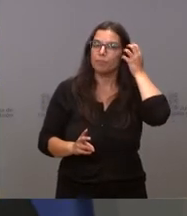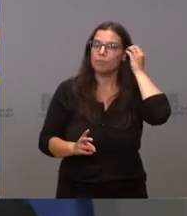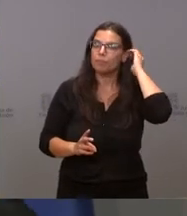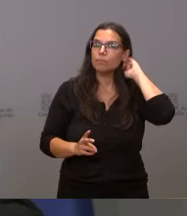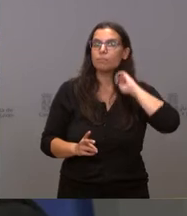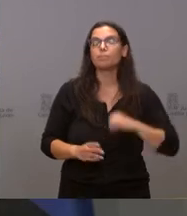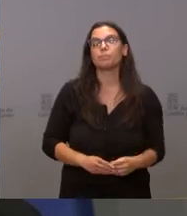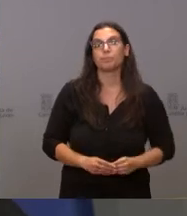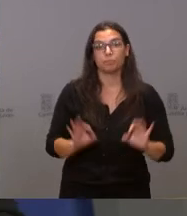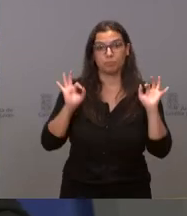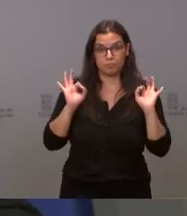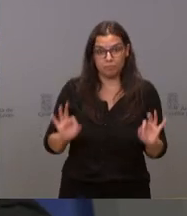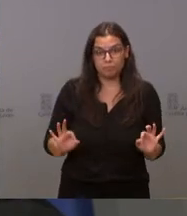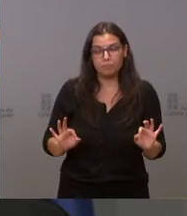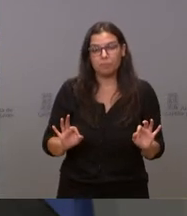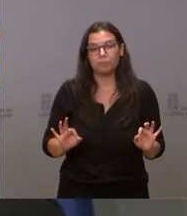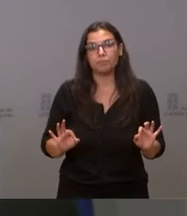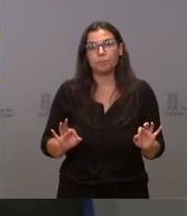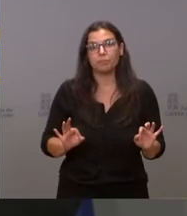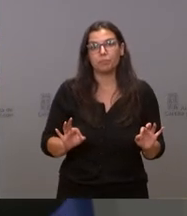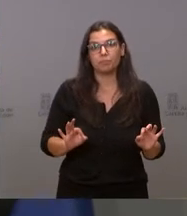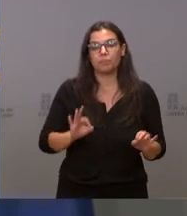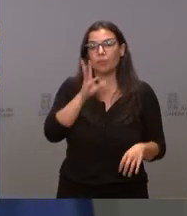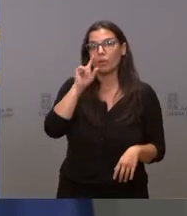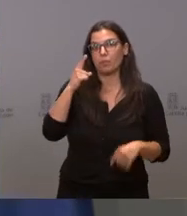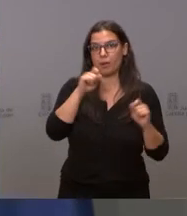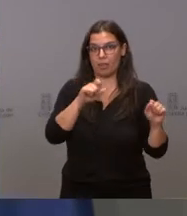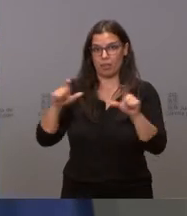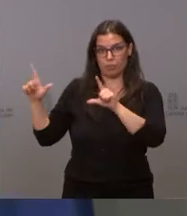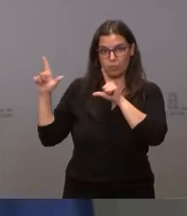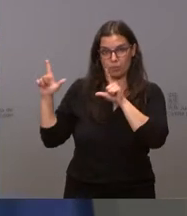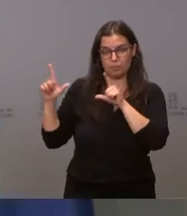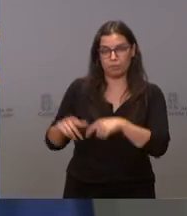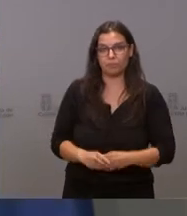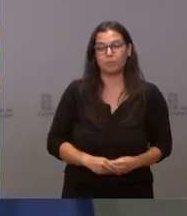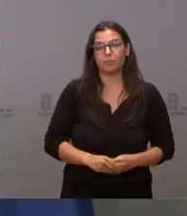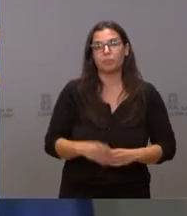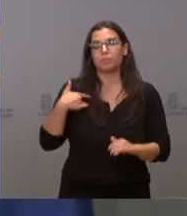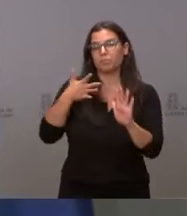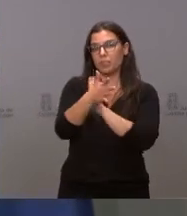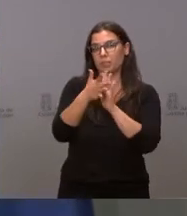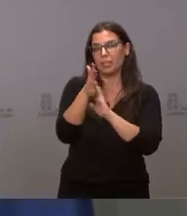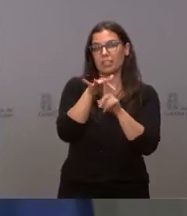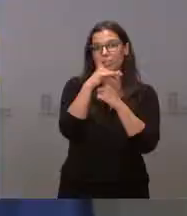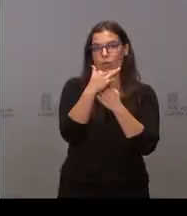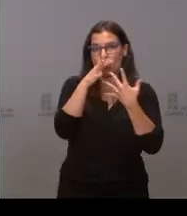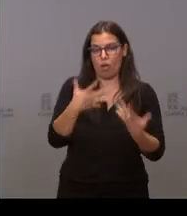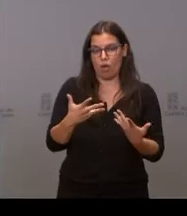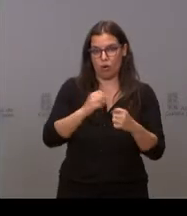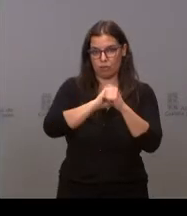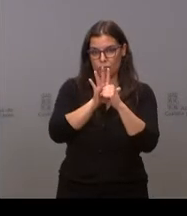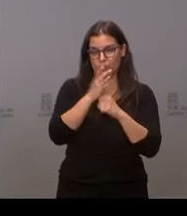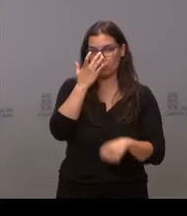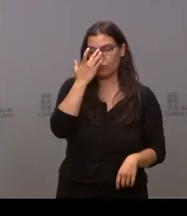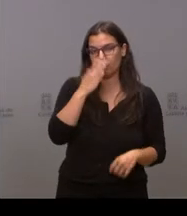Dicho esto, se me pone la primera diapositiva. Vamos a dar repaso a la situación a día de hoy. Se ha dado, como